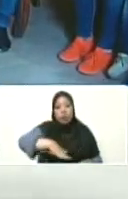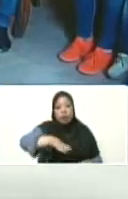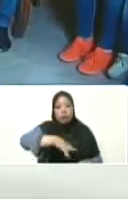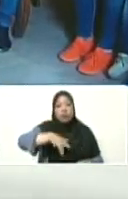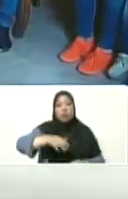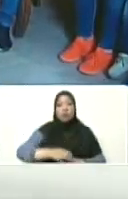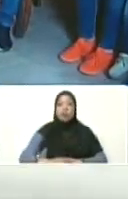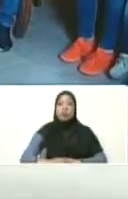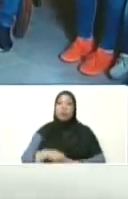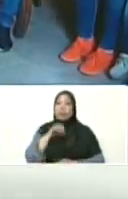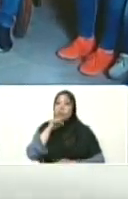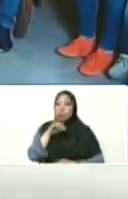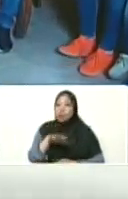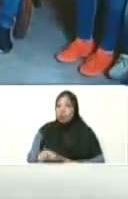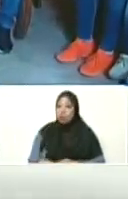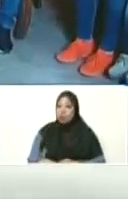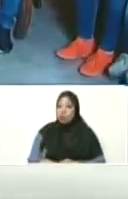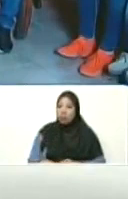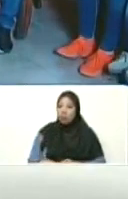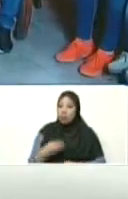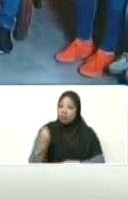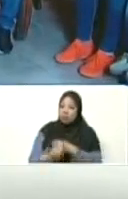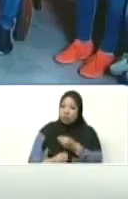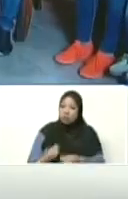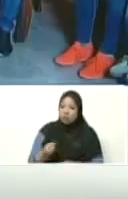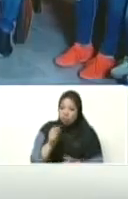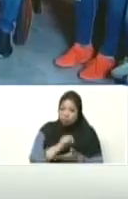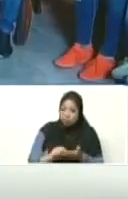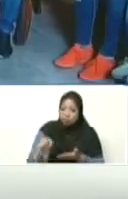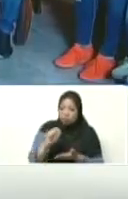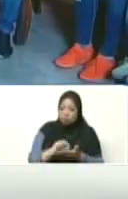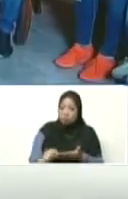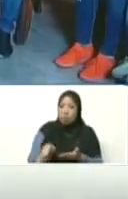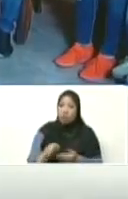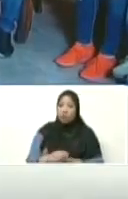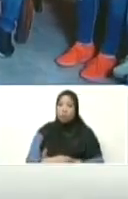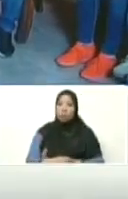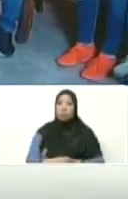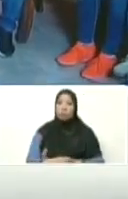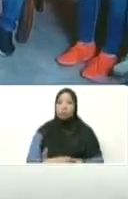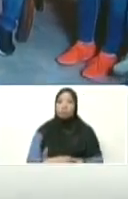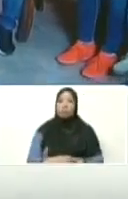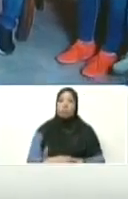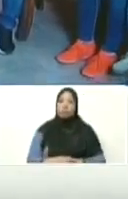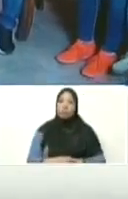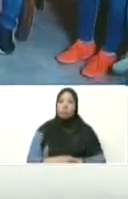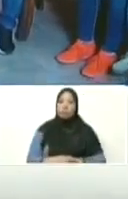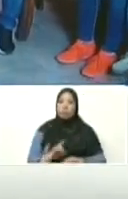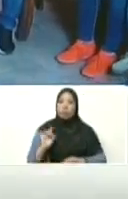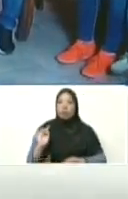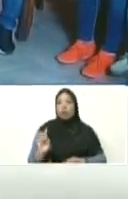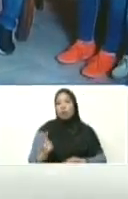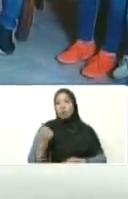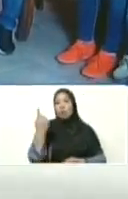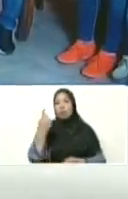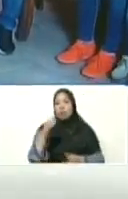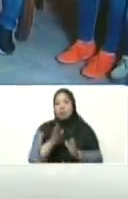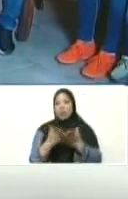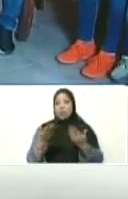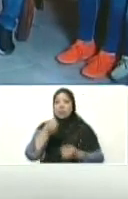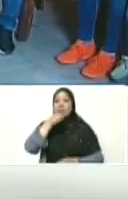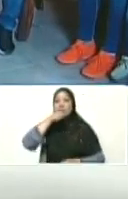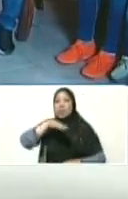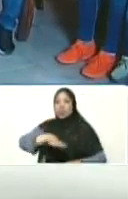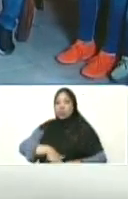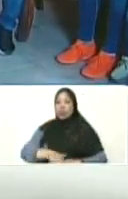es una historia que se ha ido escribiendo Julio César fíjate aquí tengo el primer tomo de esta historia